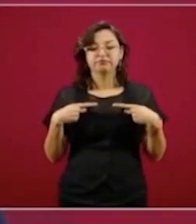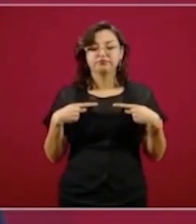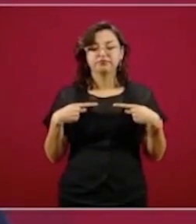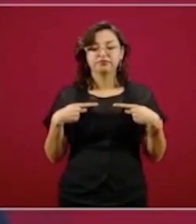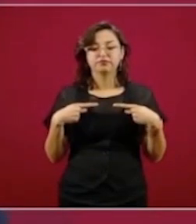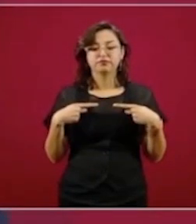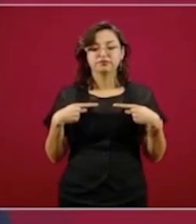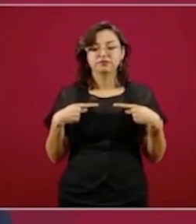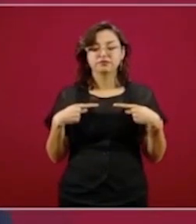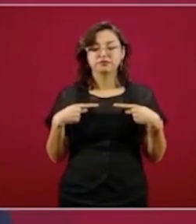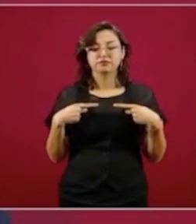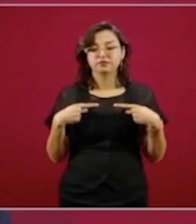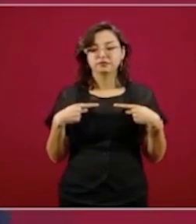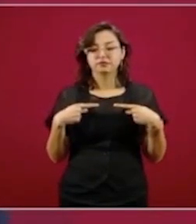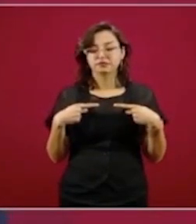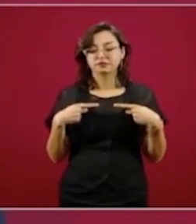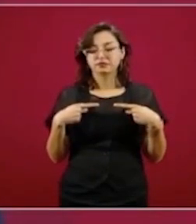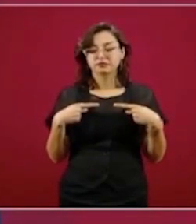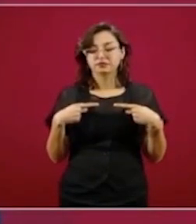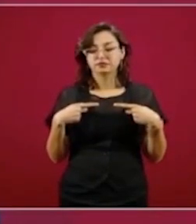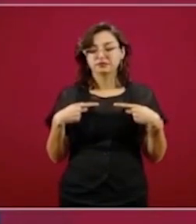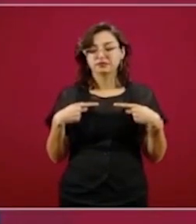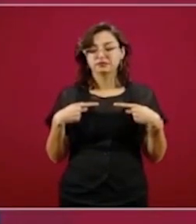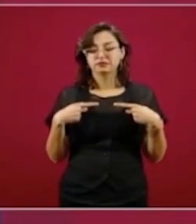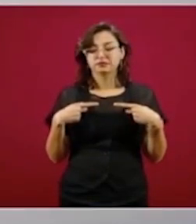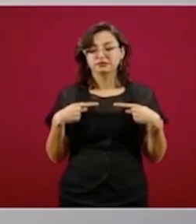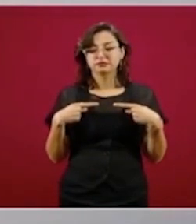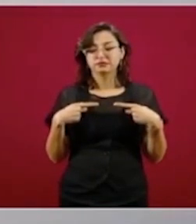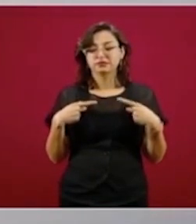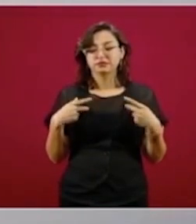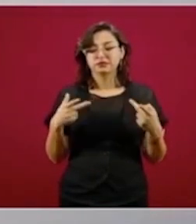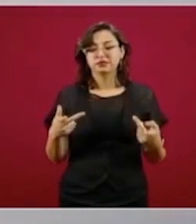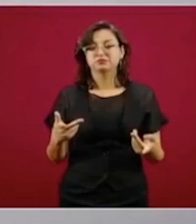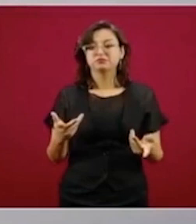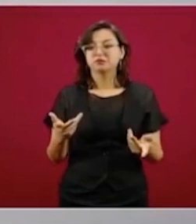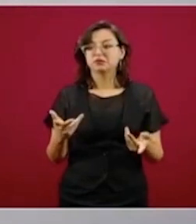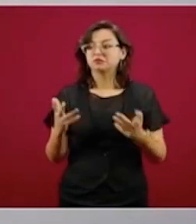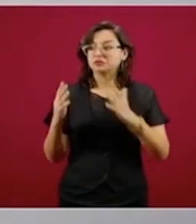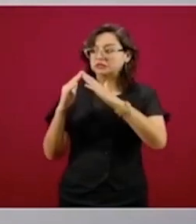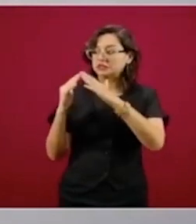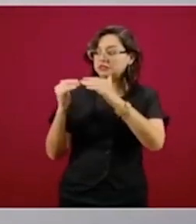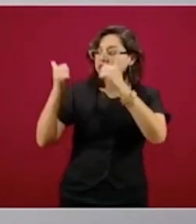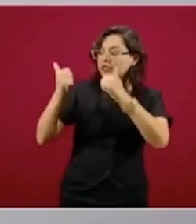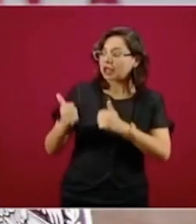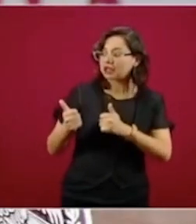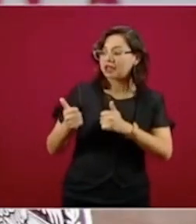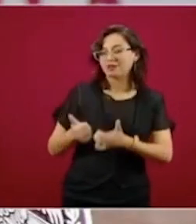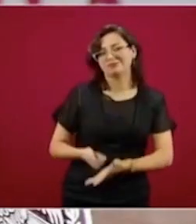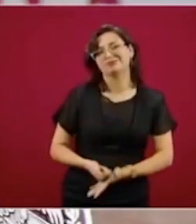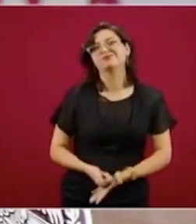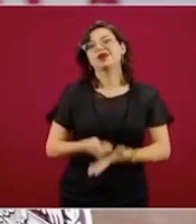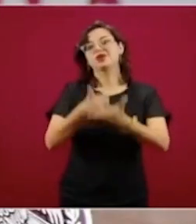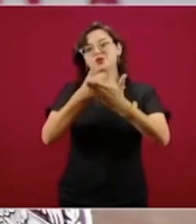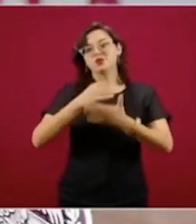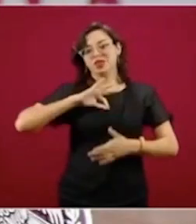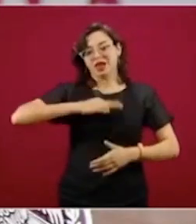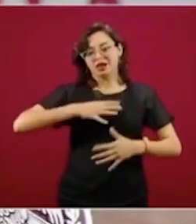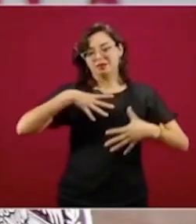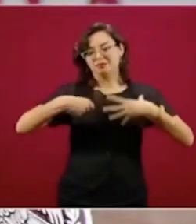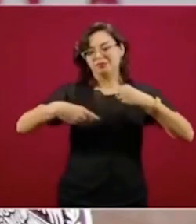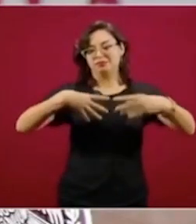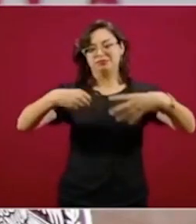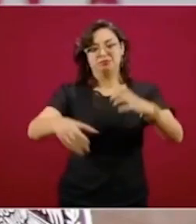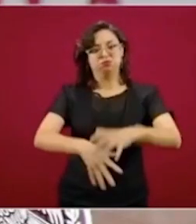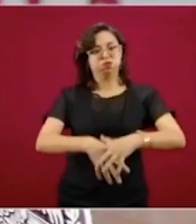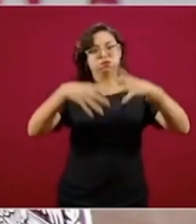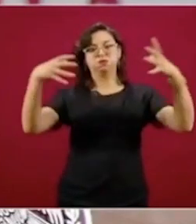se nos disparó la pandemia por el comportamiento